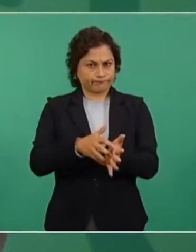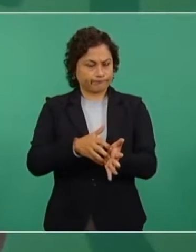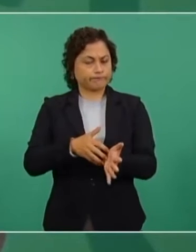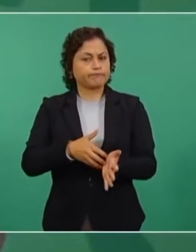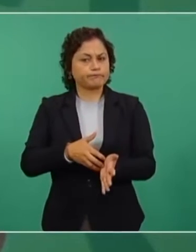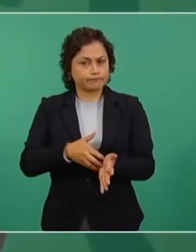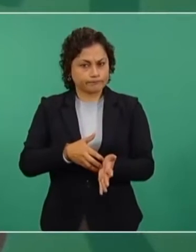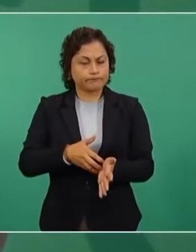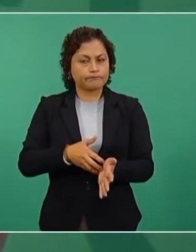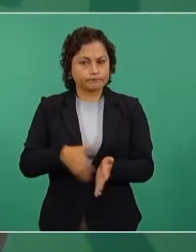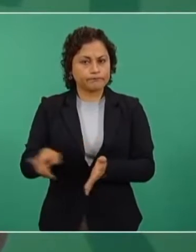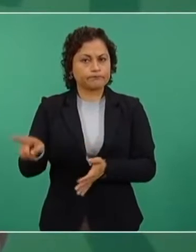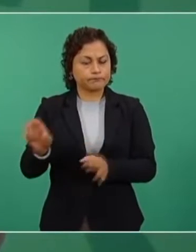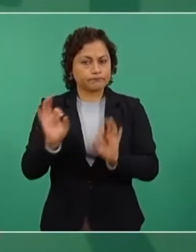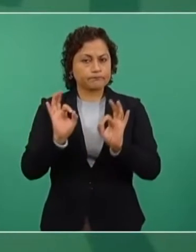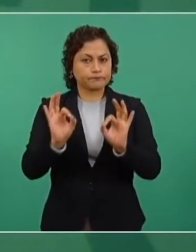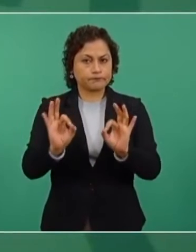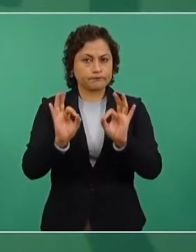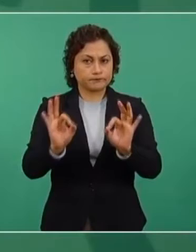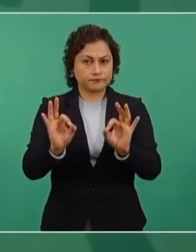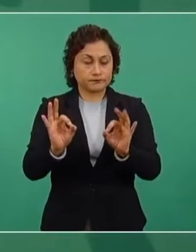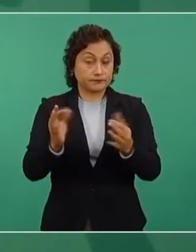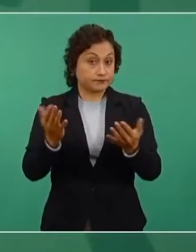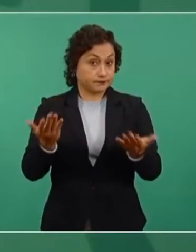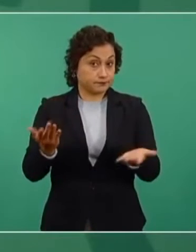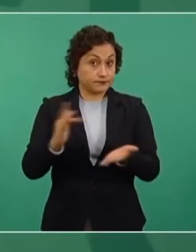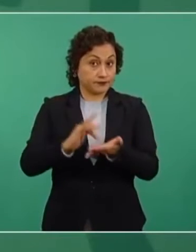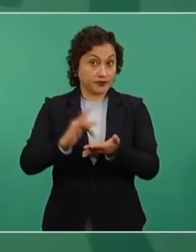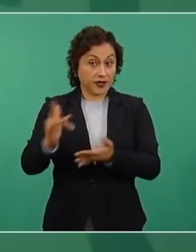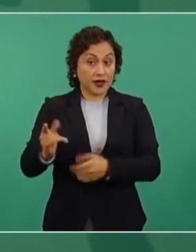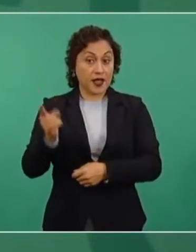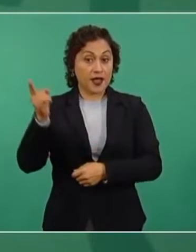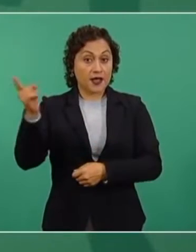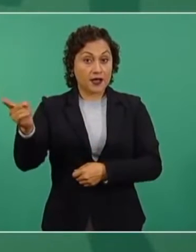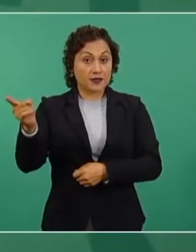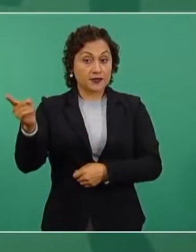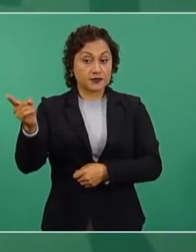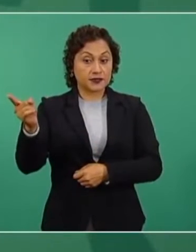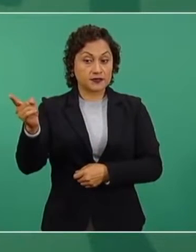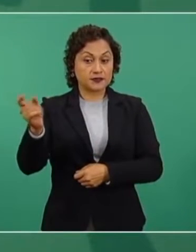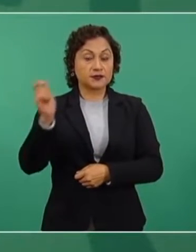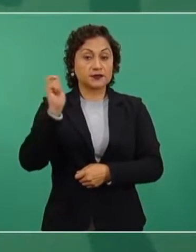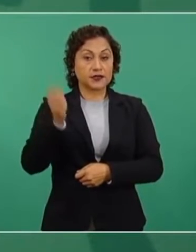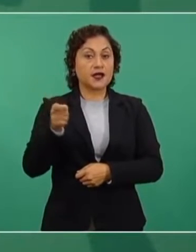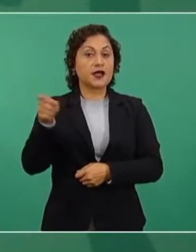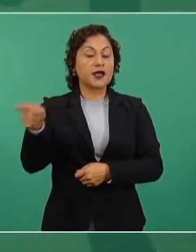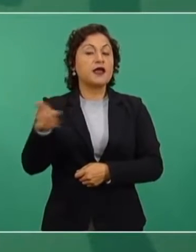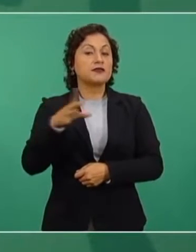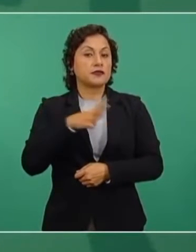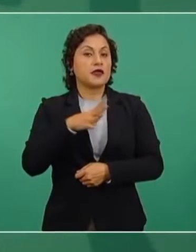A ella se debe el que tengamos estabilidad